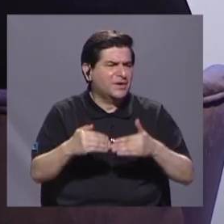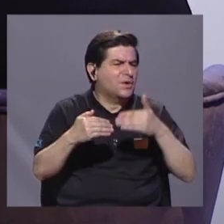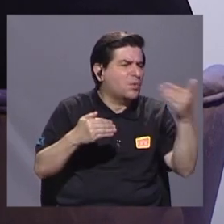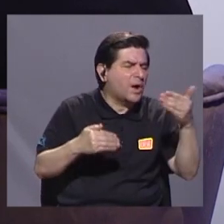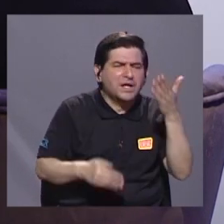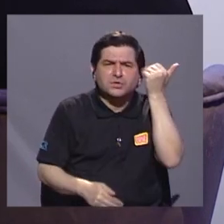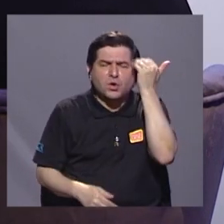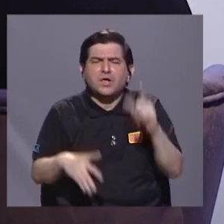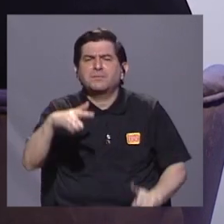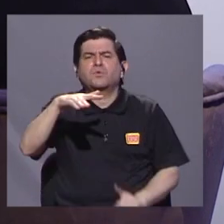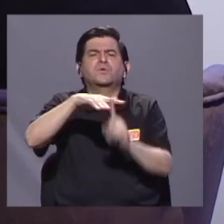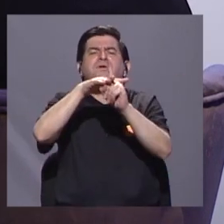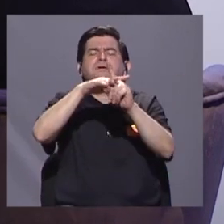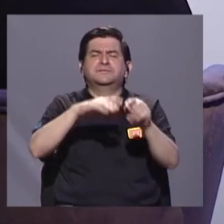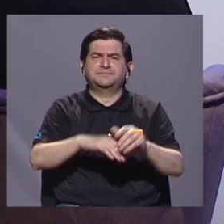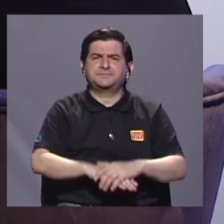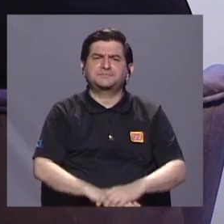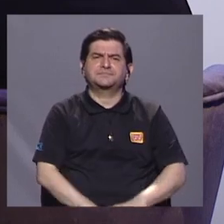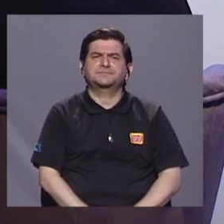nace Salvemonos?